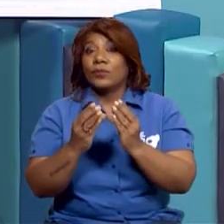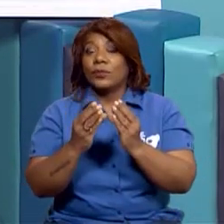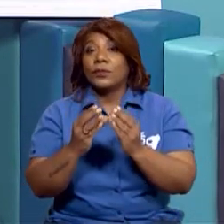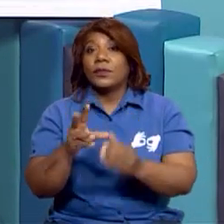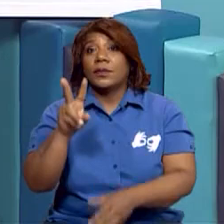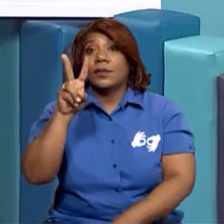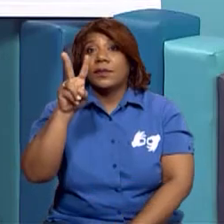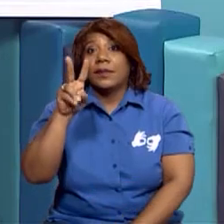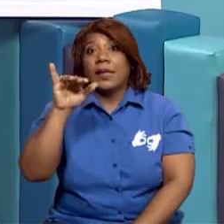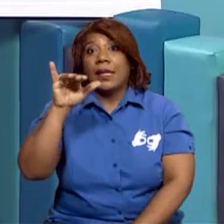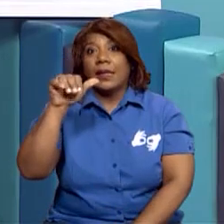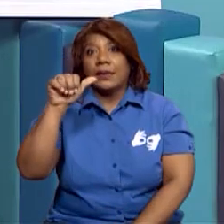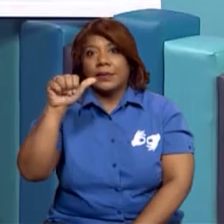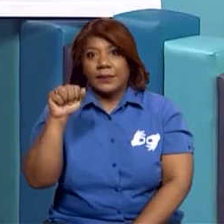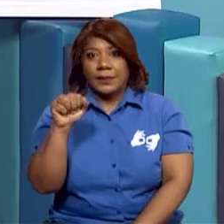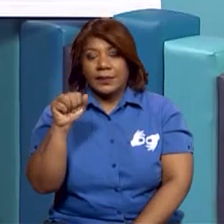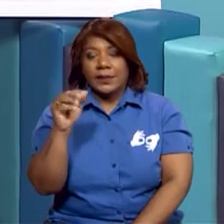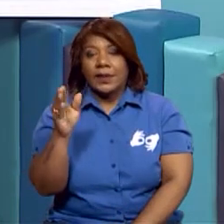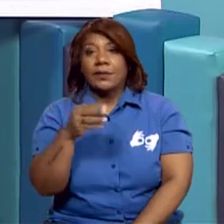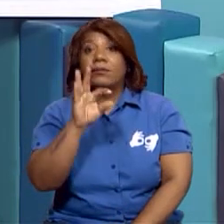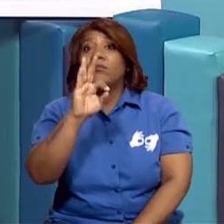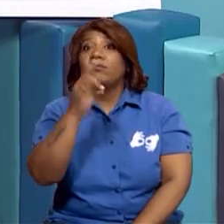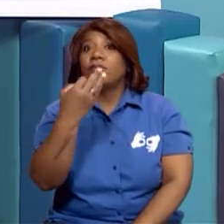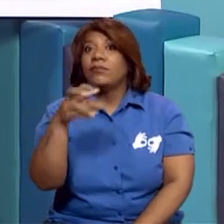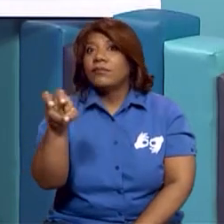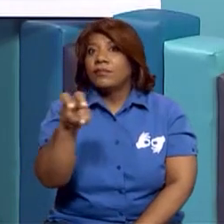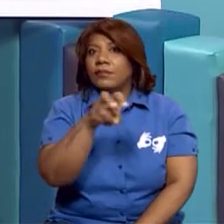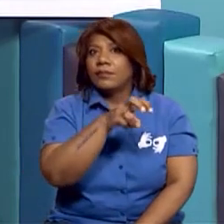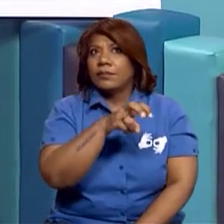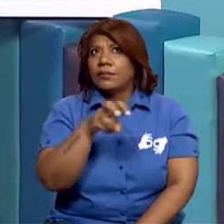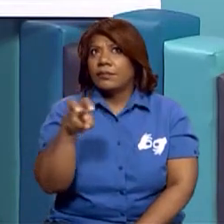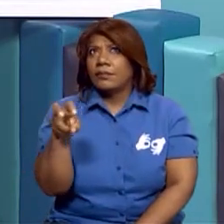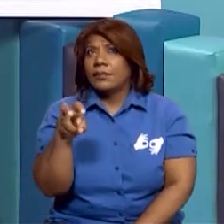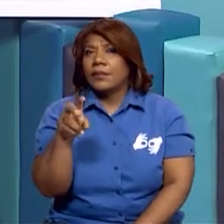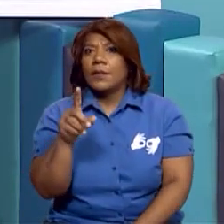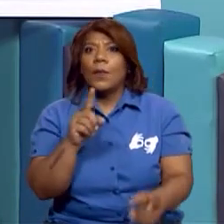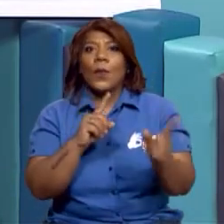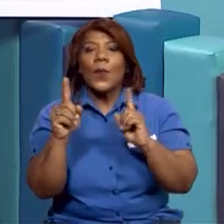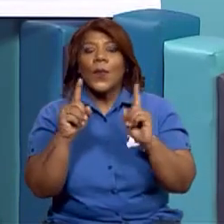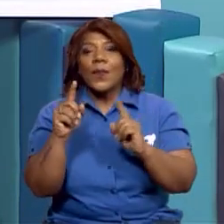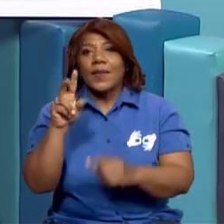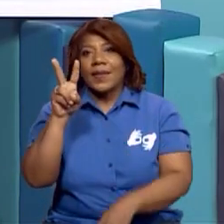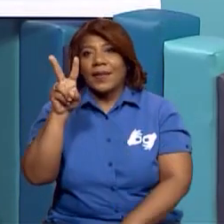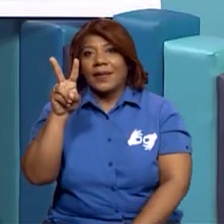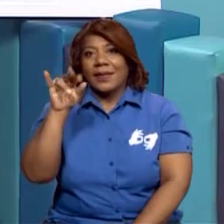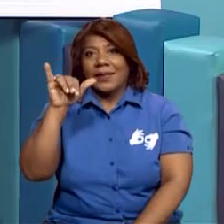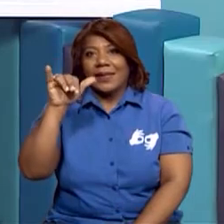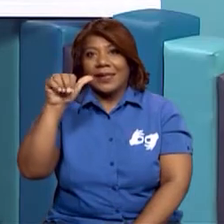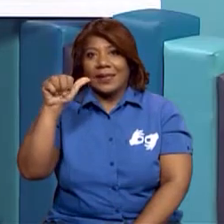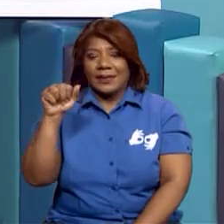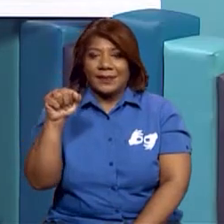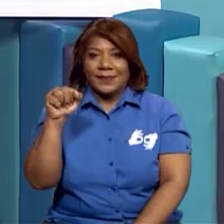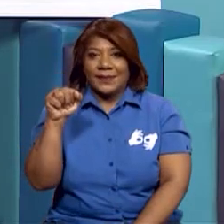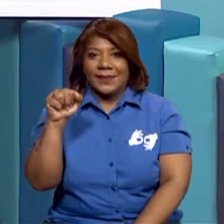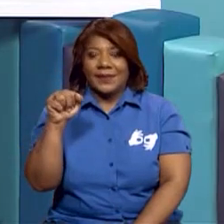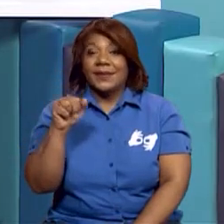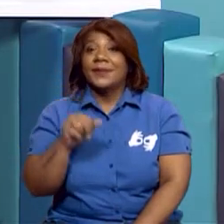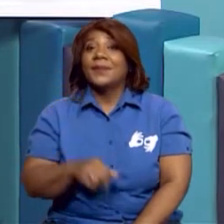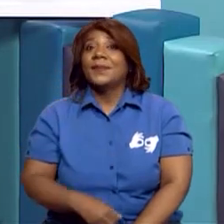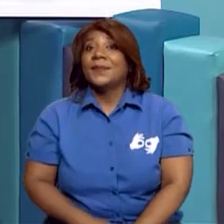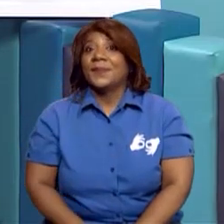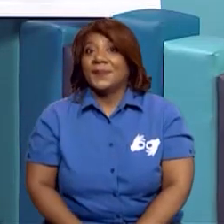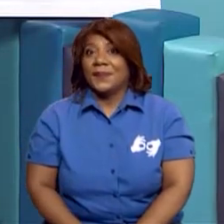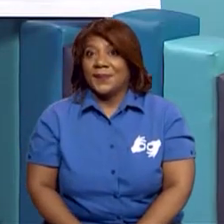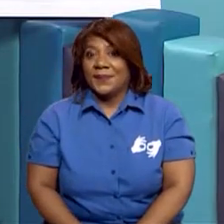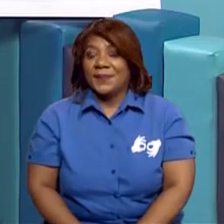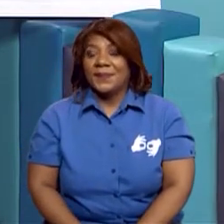medios de transporte. Vamos a recordar un poquito cuáles eran esas vías y esos medios de transporte, ¿ok? Recuerda que las vías y